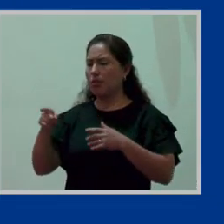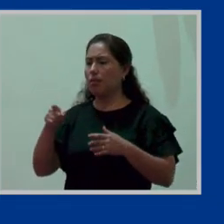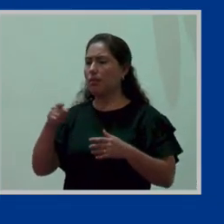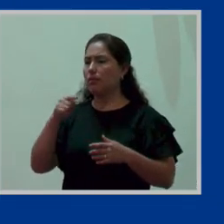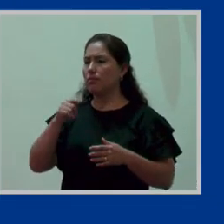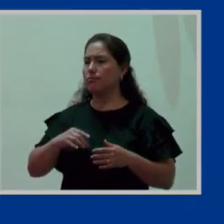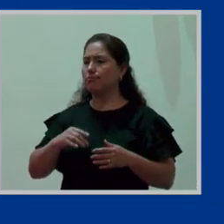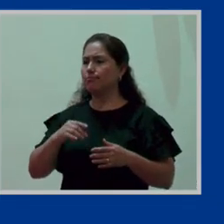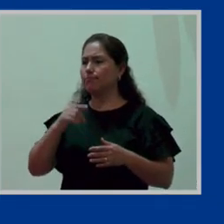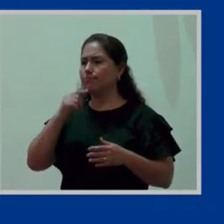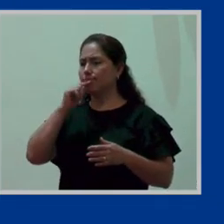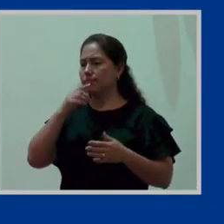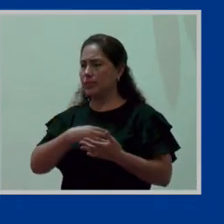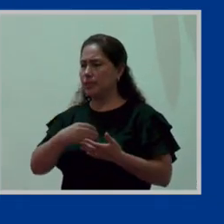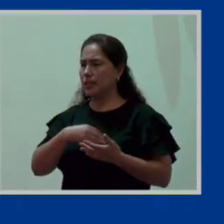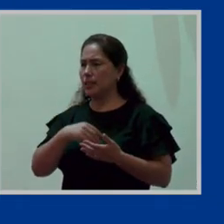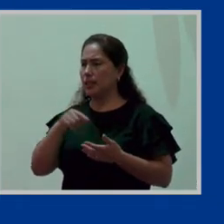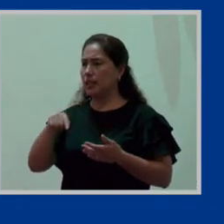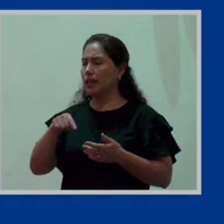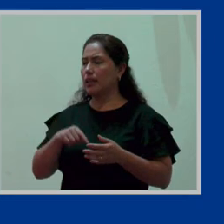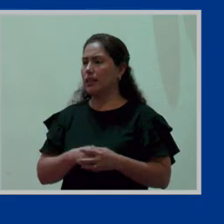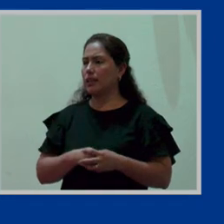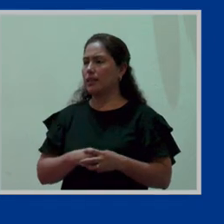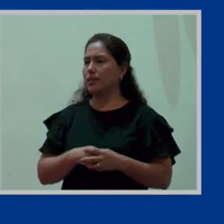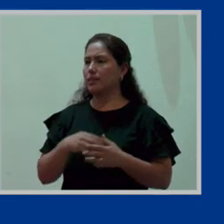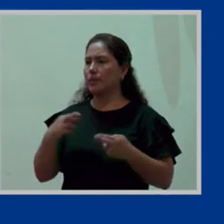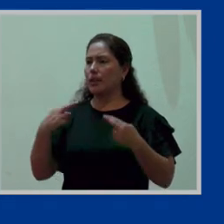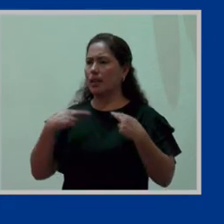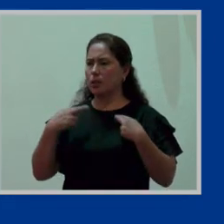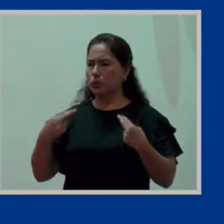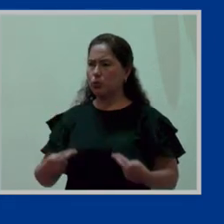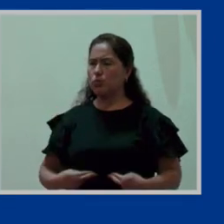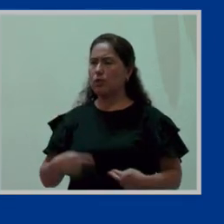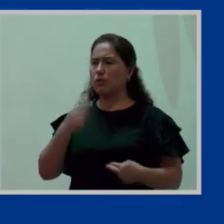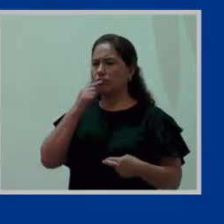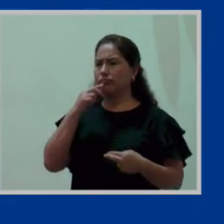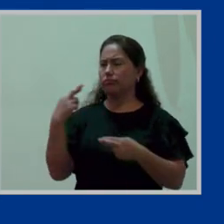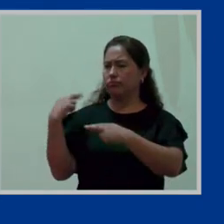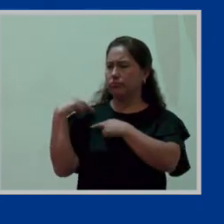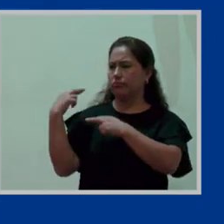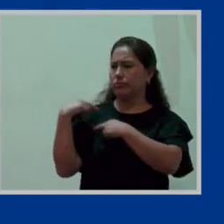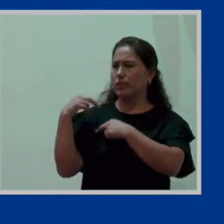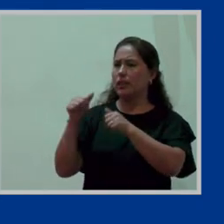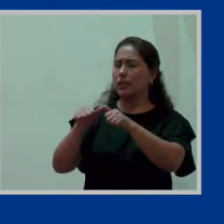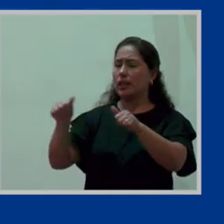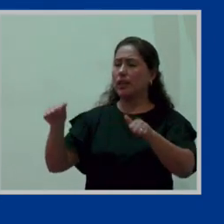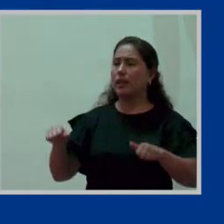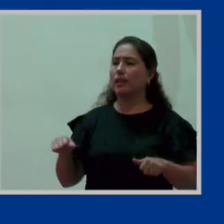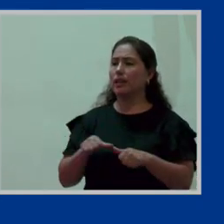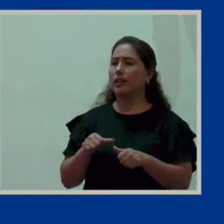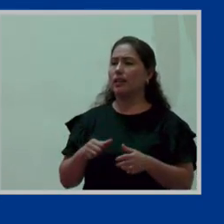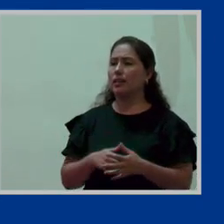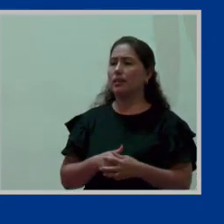área de recursos humanos pero especialmente del área de